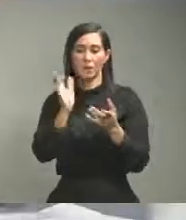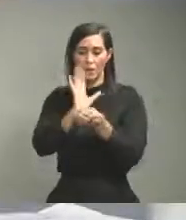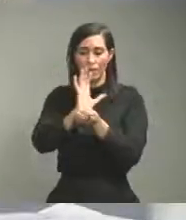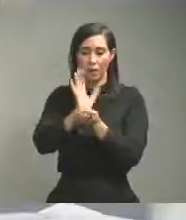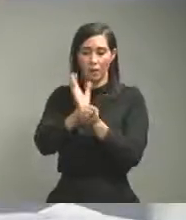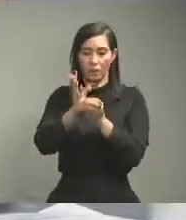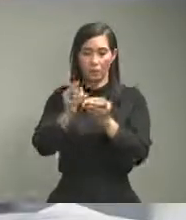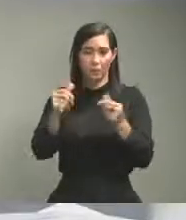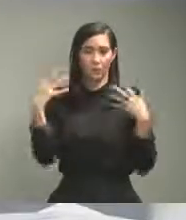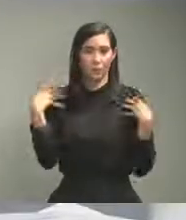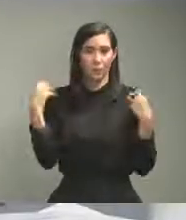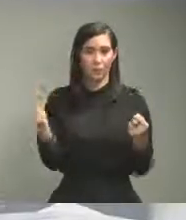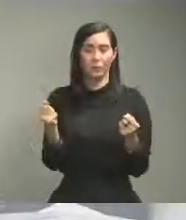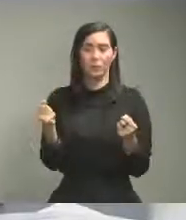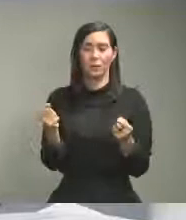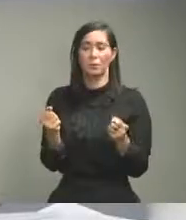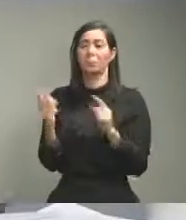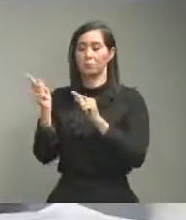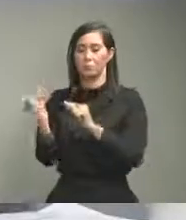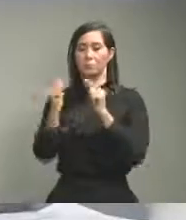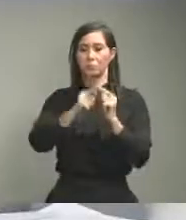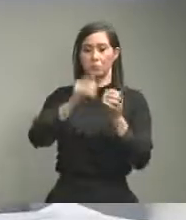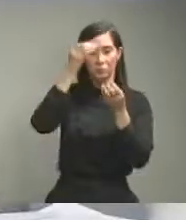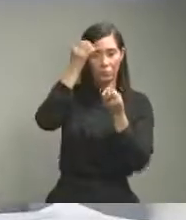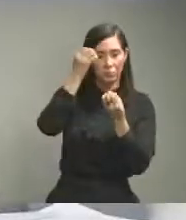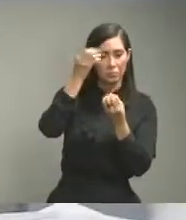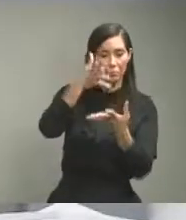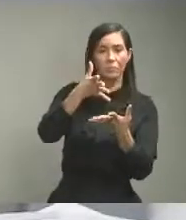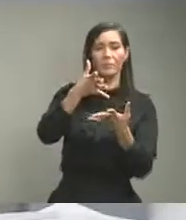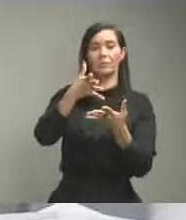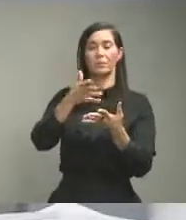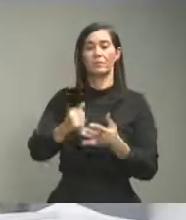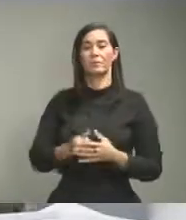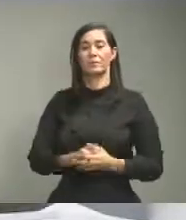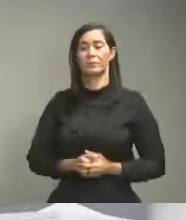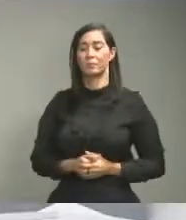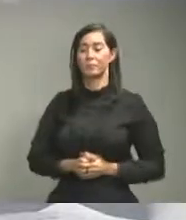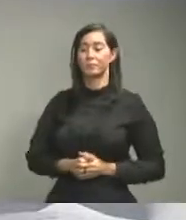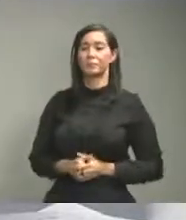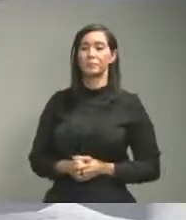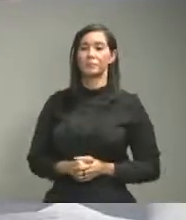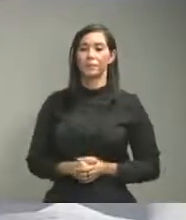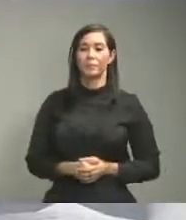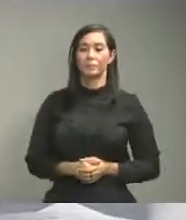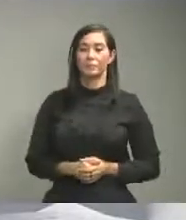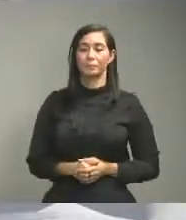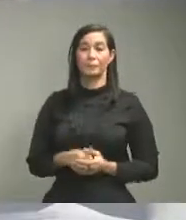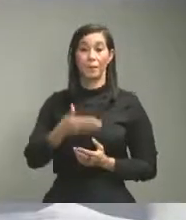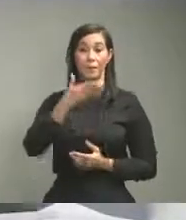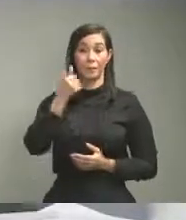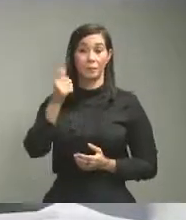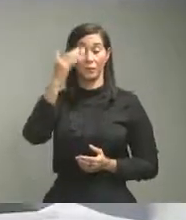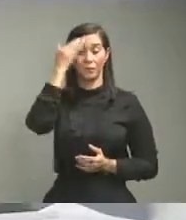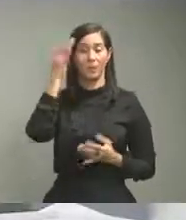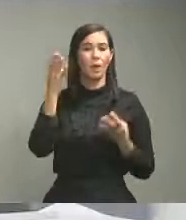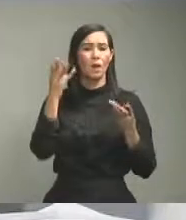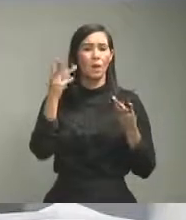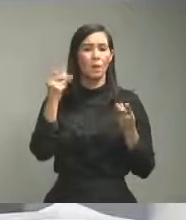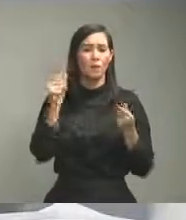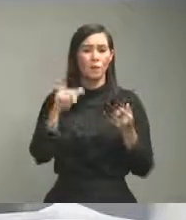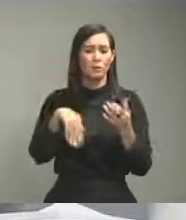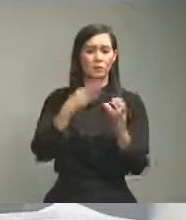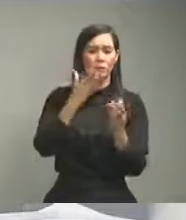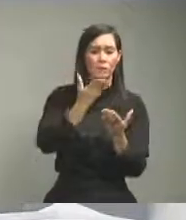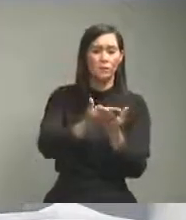vayan teniendo el balance general de cuántos están entrando a hospitalización que